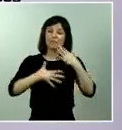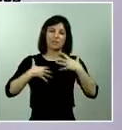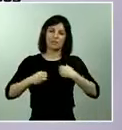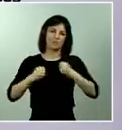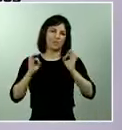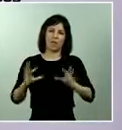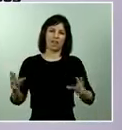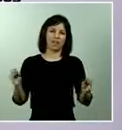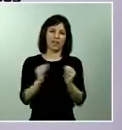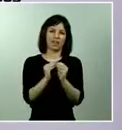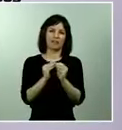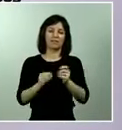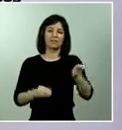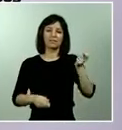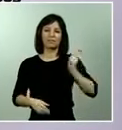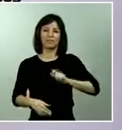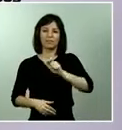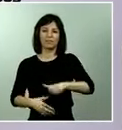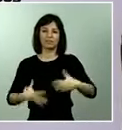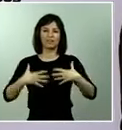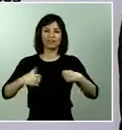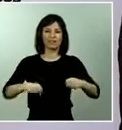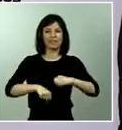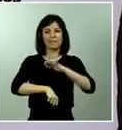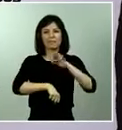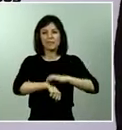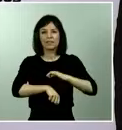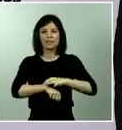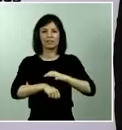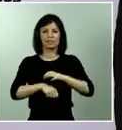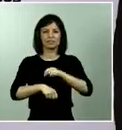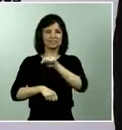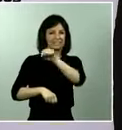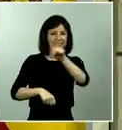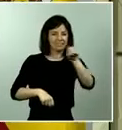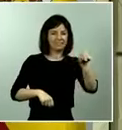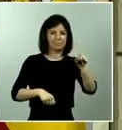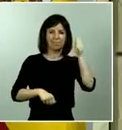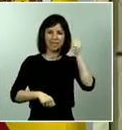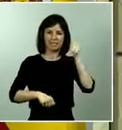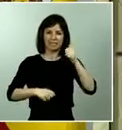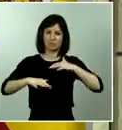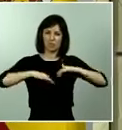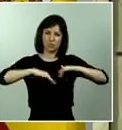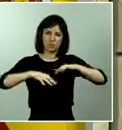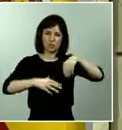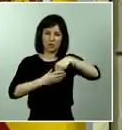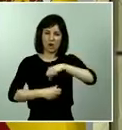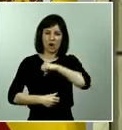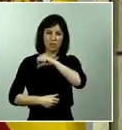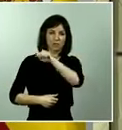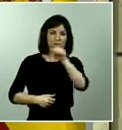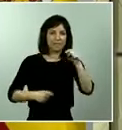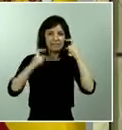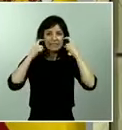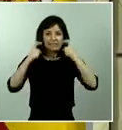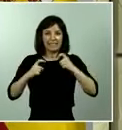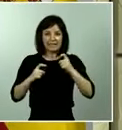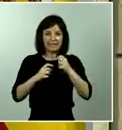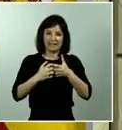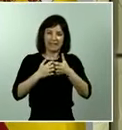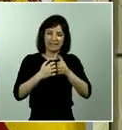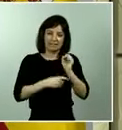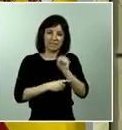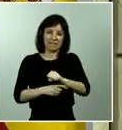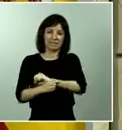el personal sanitario, a los médicos, esas personas que están en primera línea en los hospitales tratando de ganar esa batalla al COVID-19,